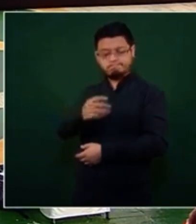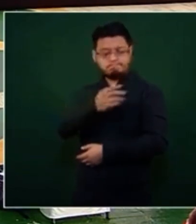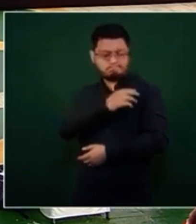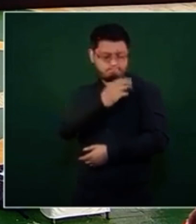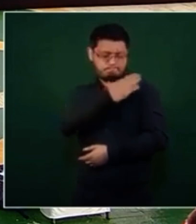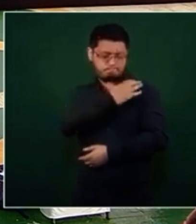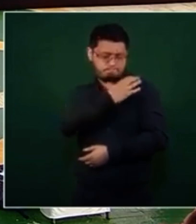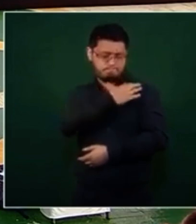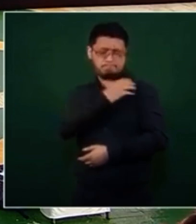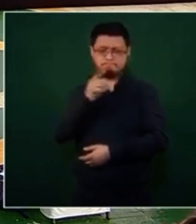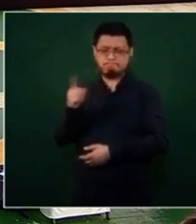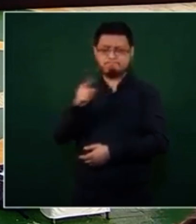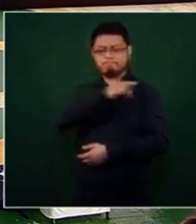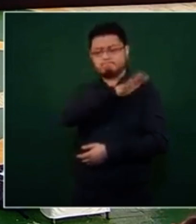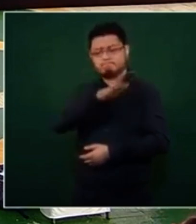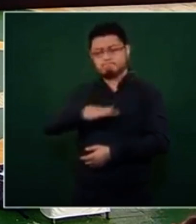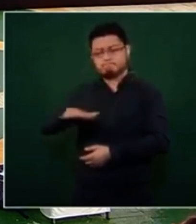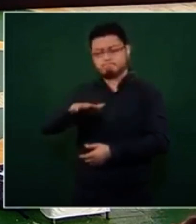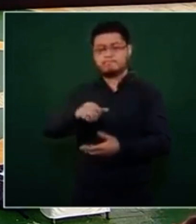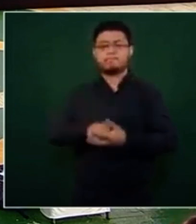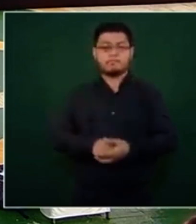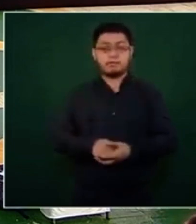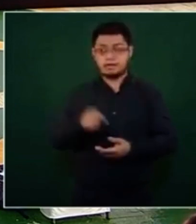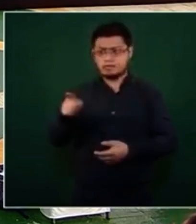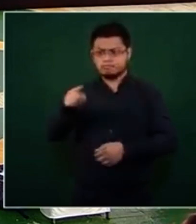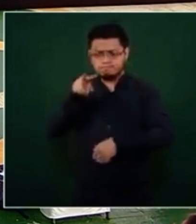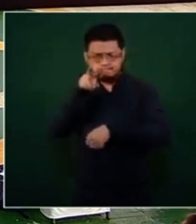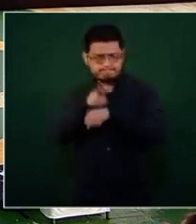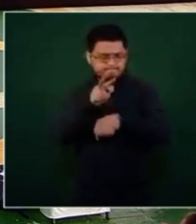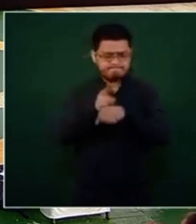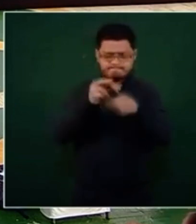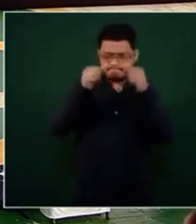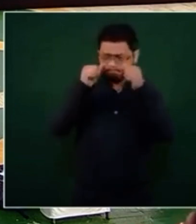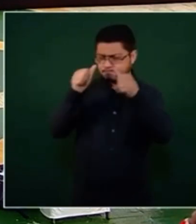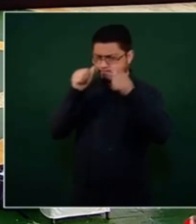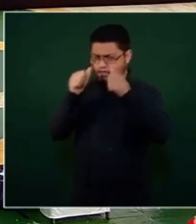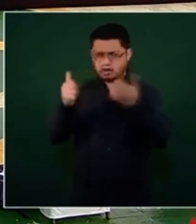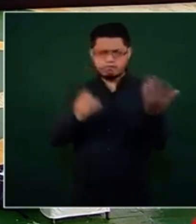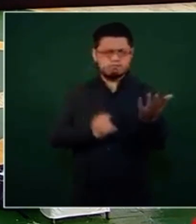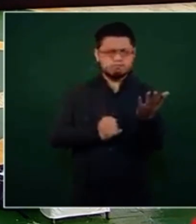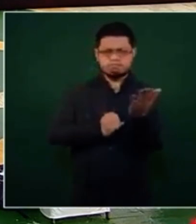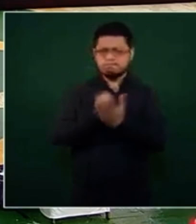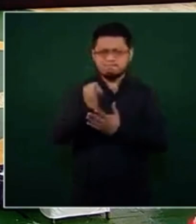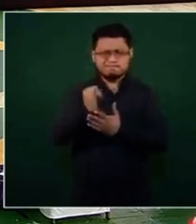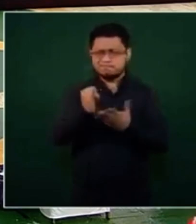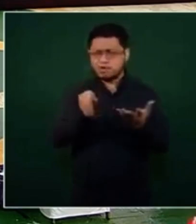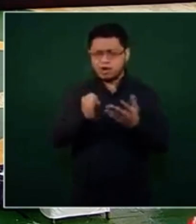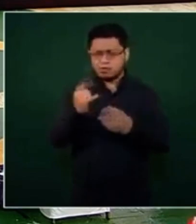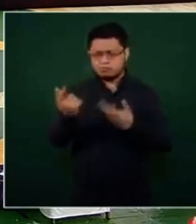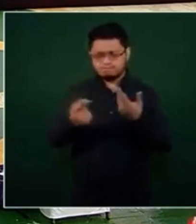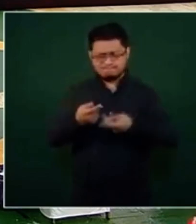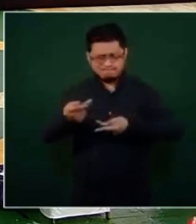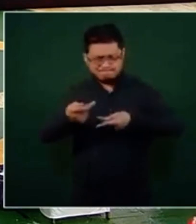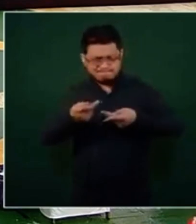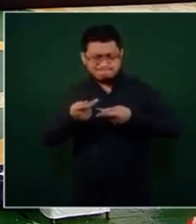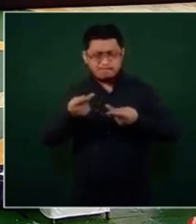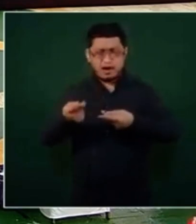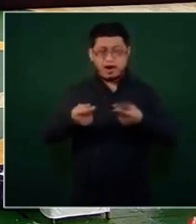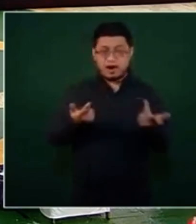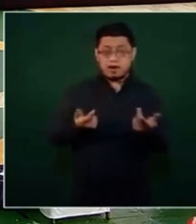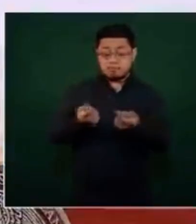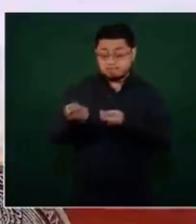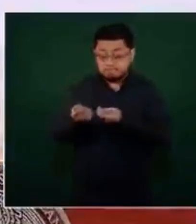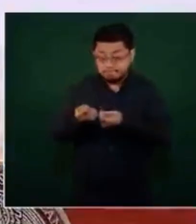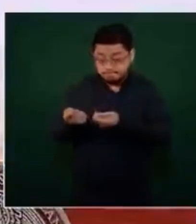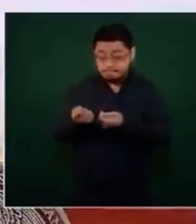operativo. El supervisó, guió, orientó cada una de las decisiones mayores estratégicas y en reuniones